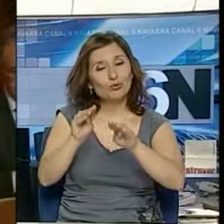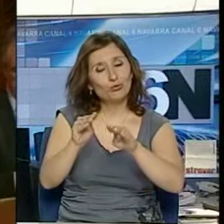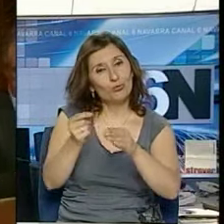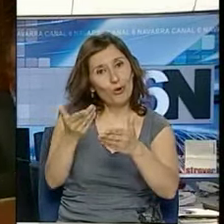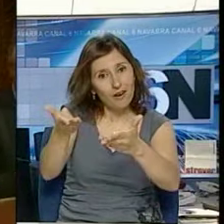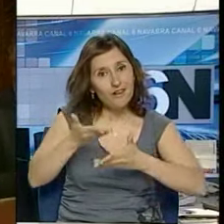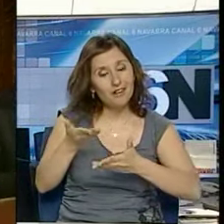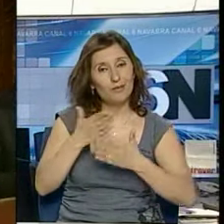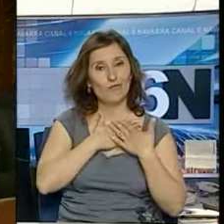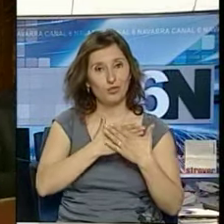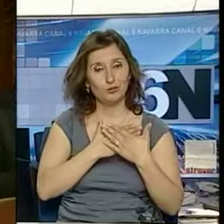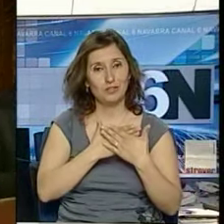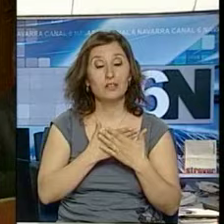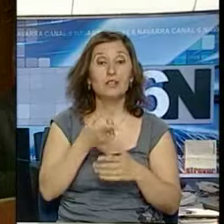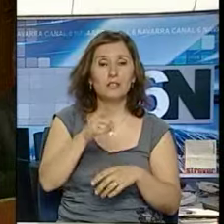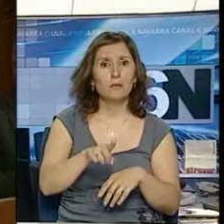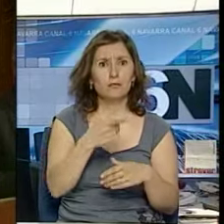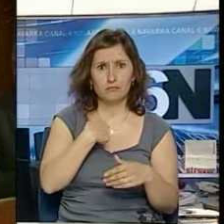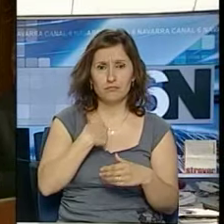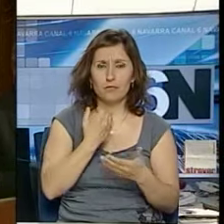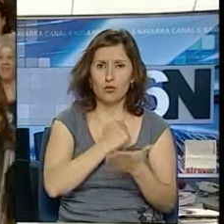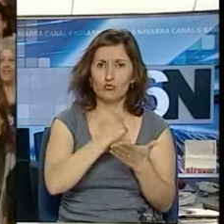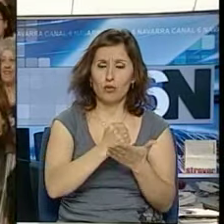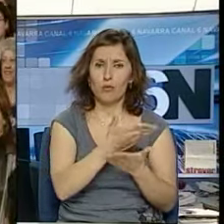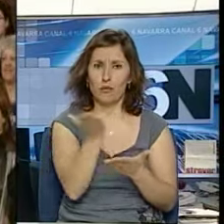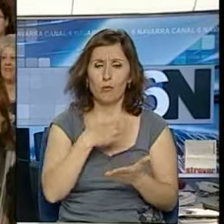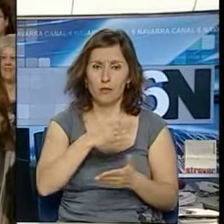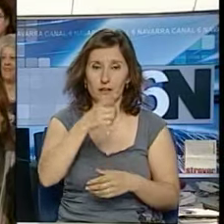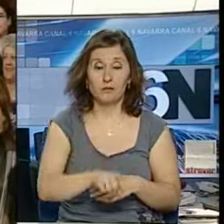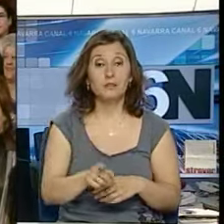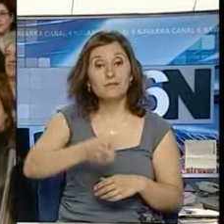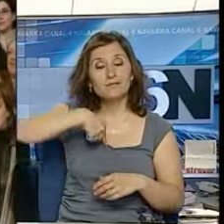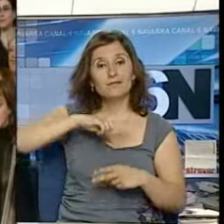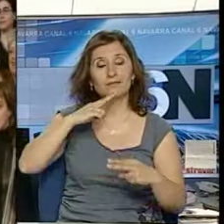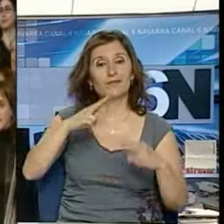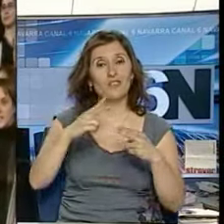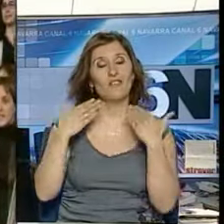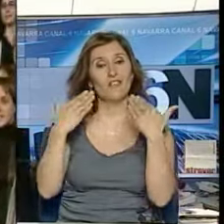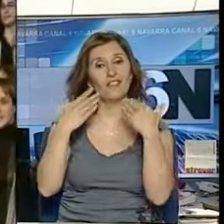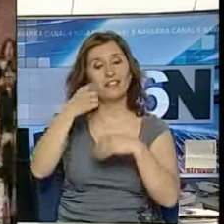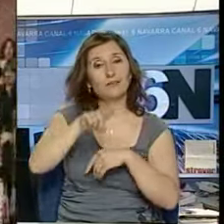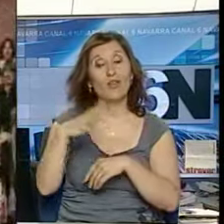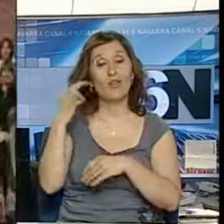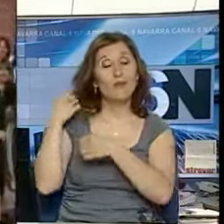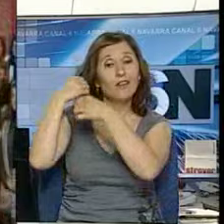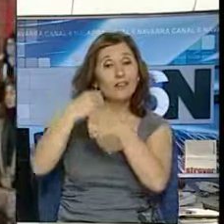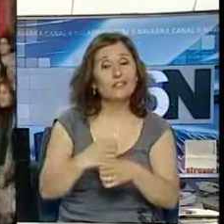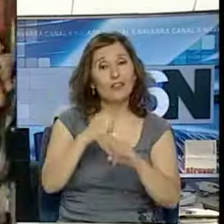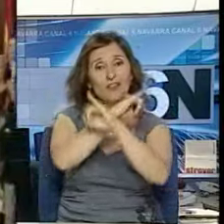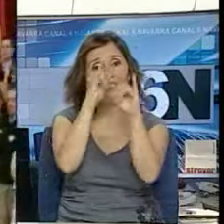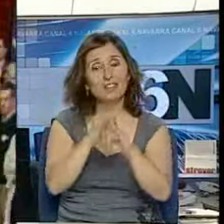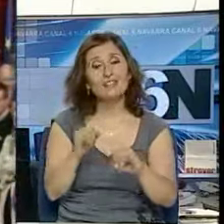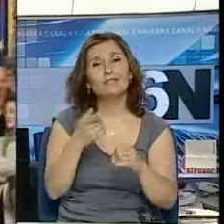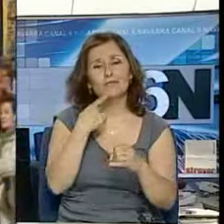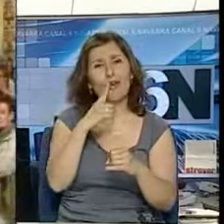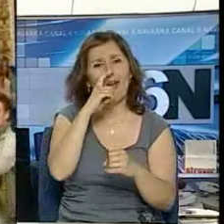voluntario y, por qué no, que se hagan socios de nuestra entidad. Nosotros también les felicitamos y damos la enhorabuena por estos 50 años y esperamos